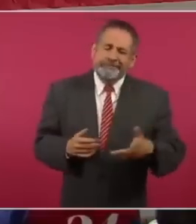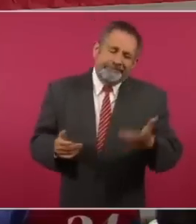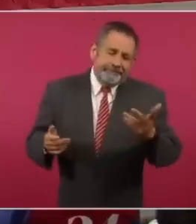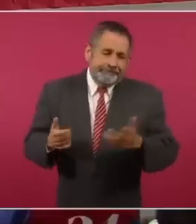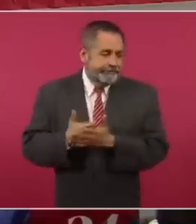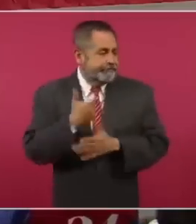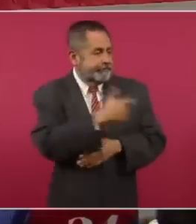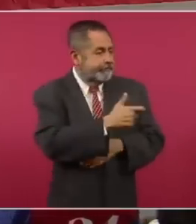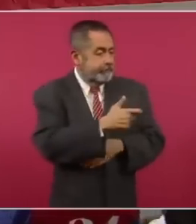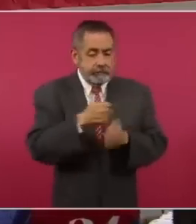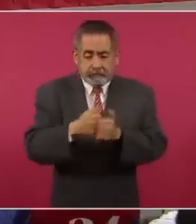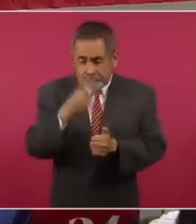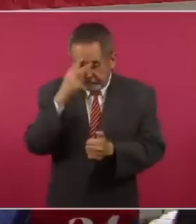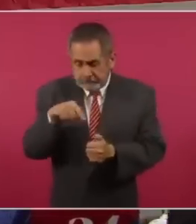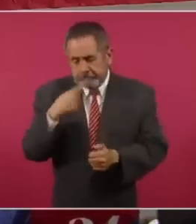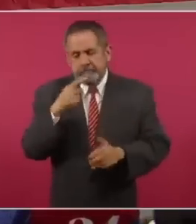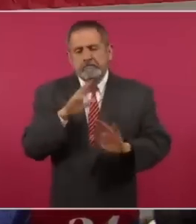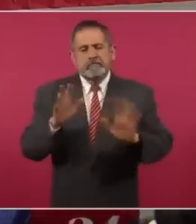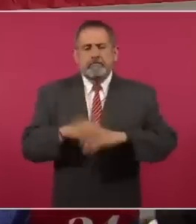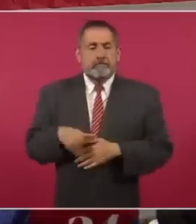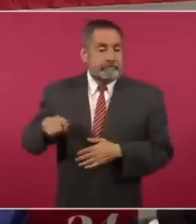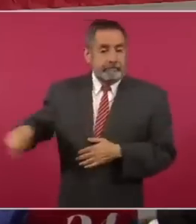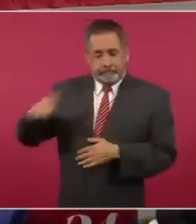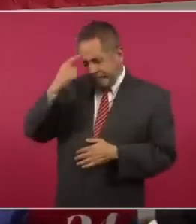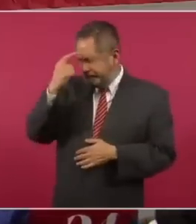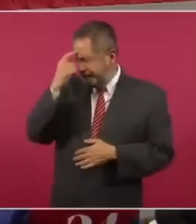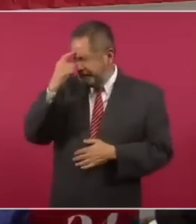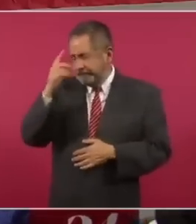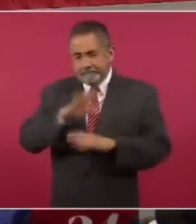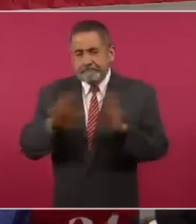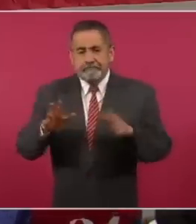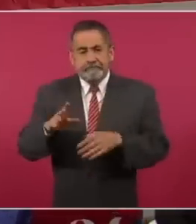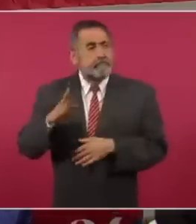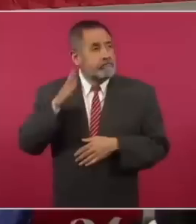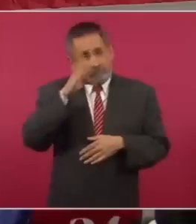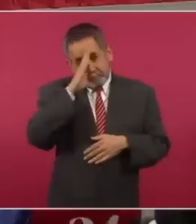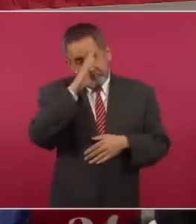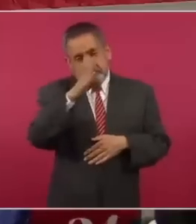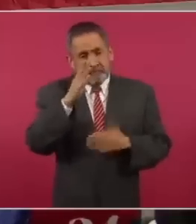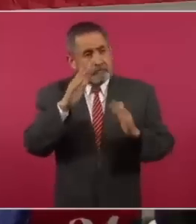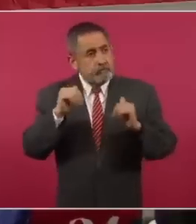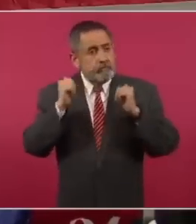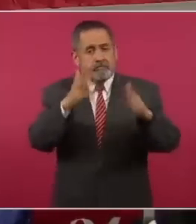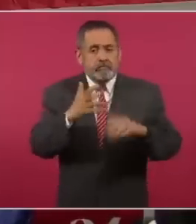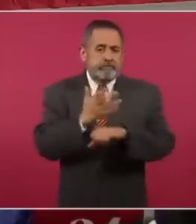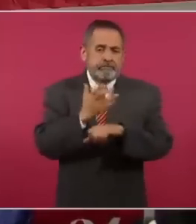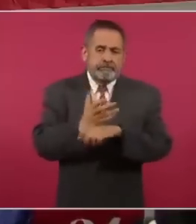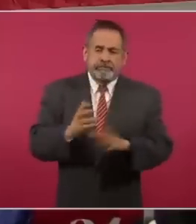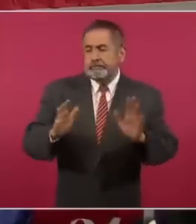entonces ya desde que salen su objetivo es llegar a Estados Unidos,